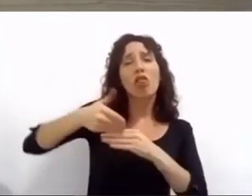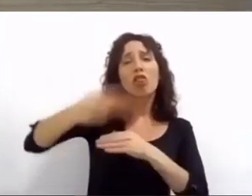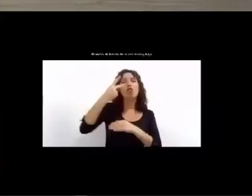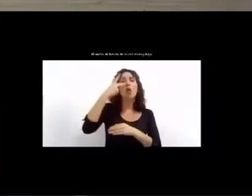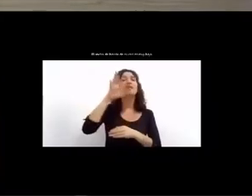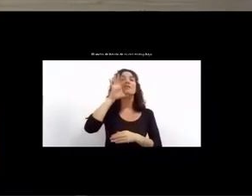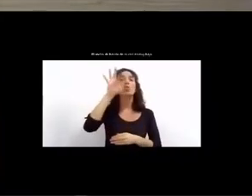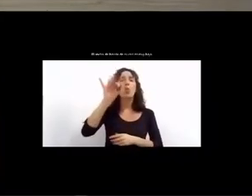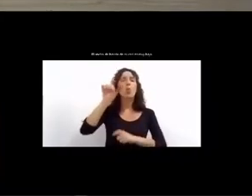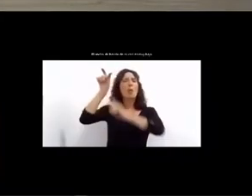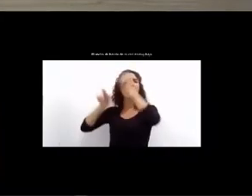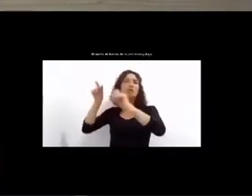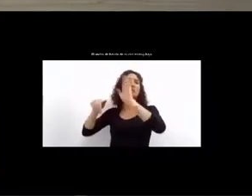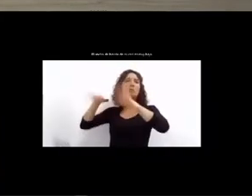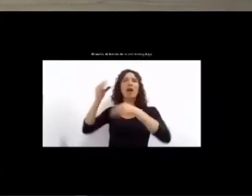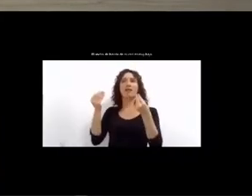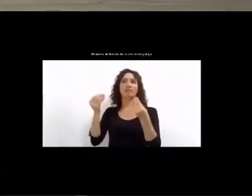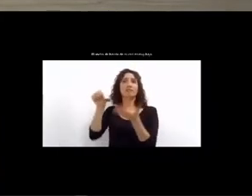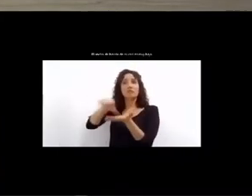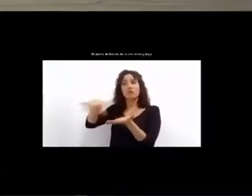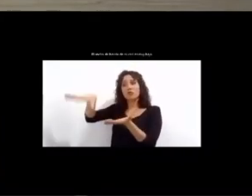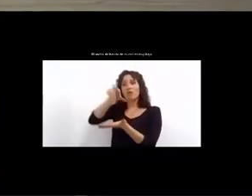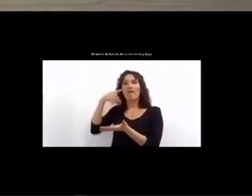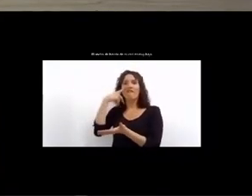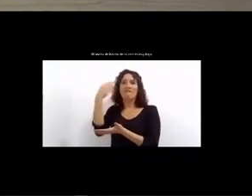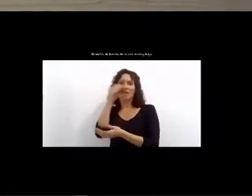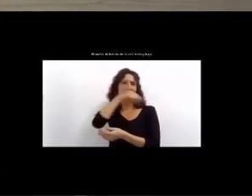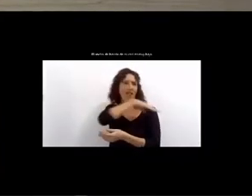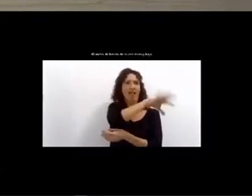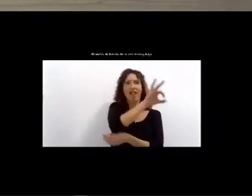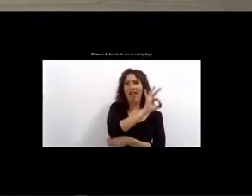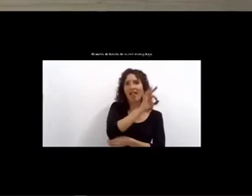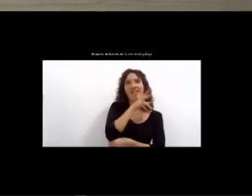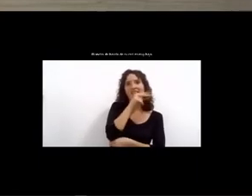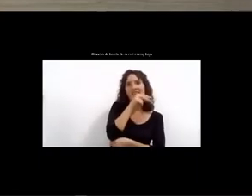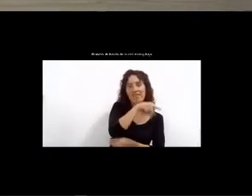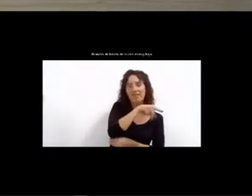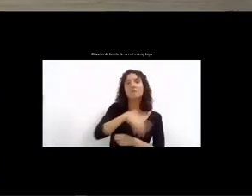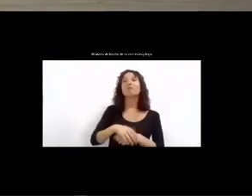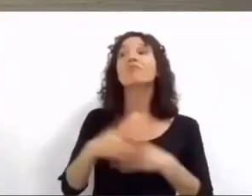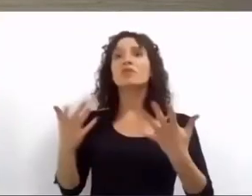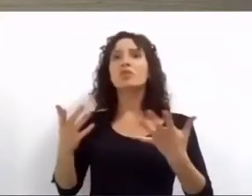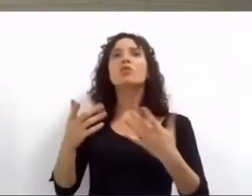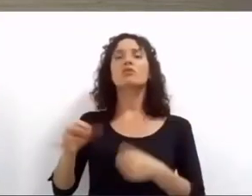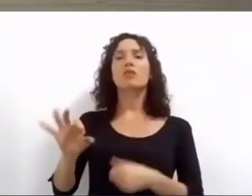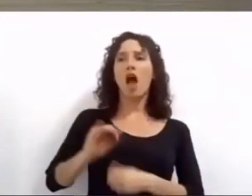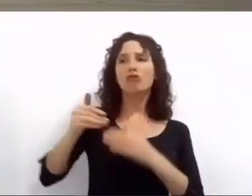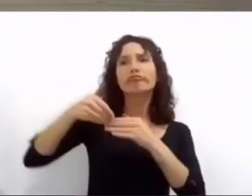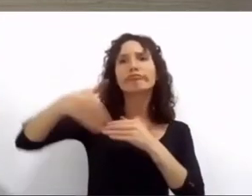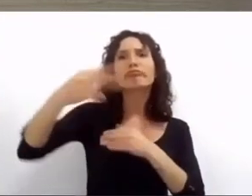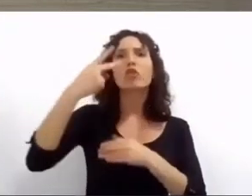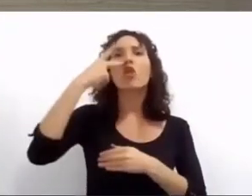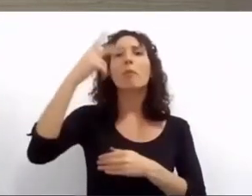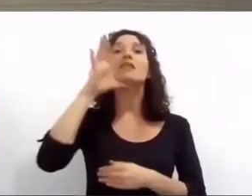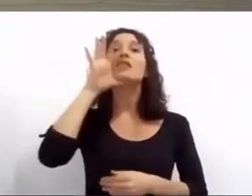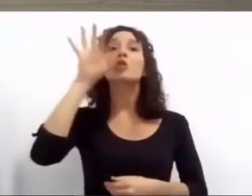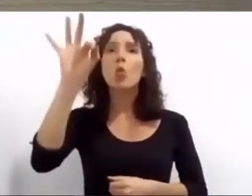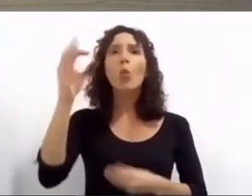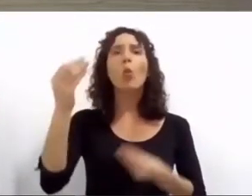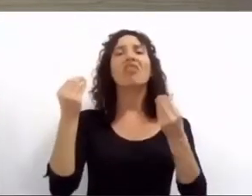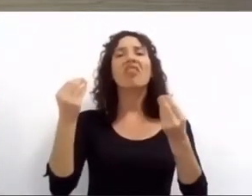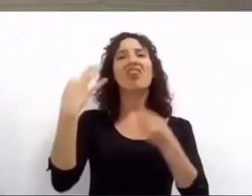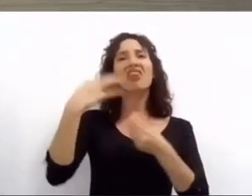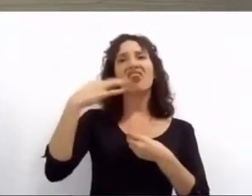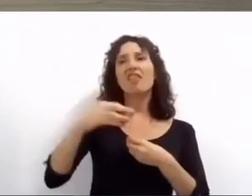población mundial vivirá en ciudades los gobiernos locales a nivel mundial se han puesto un objetivo para 2050 reducir la